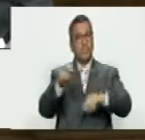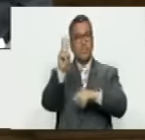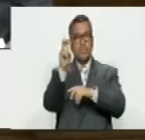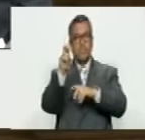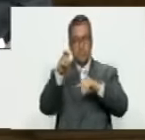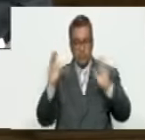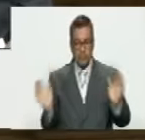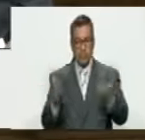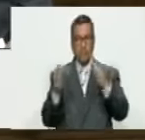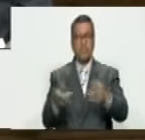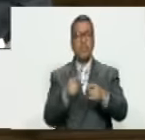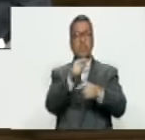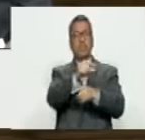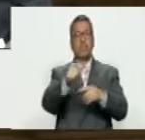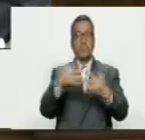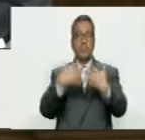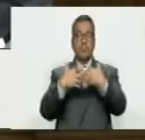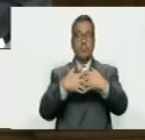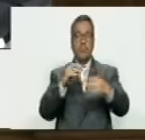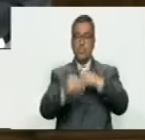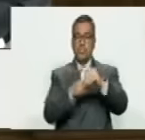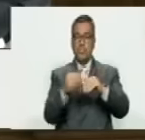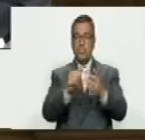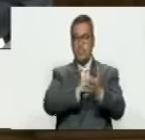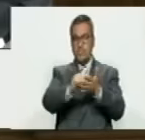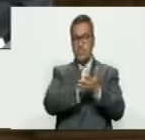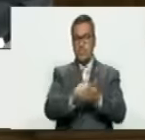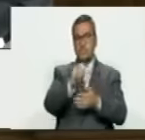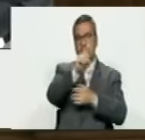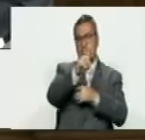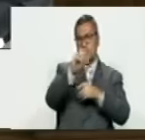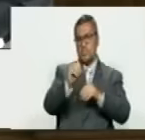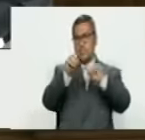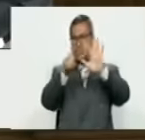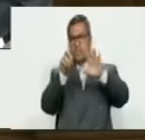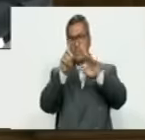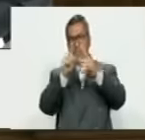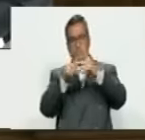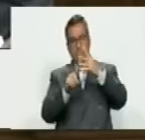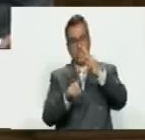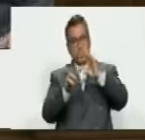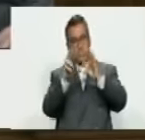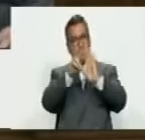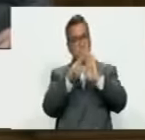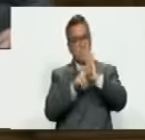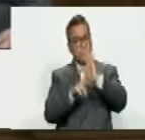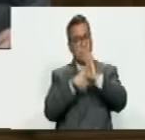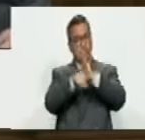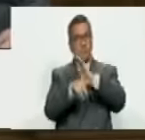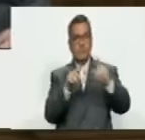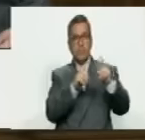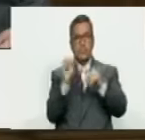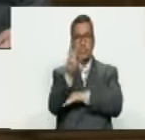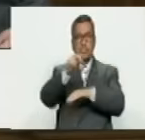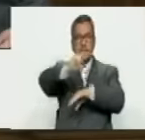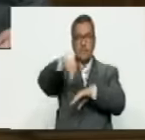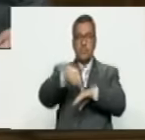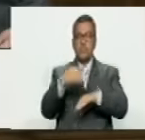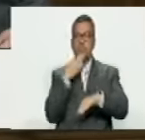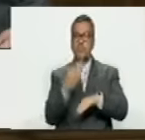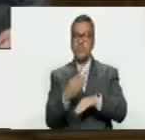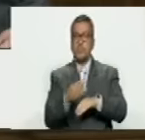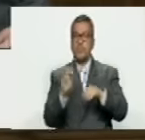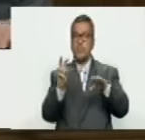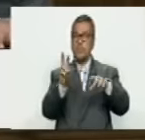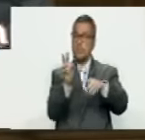emprendimientos. De acuerdo con lo establecido en el artículo 106 del reglamento interior y debates de la Asamblea Nacional, solicita la